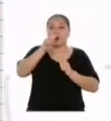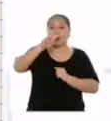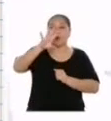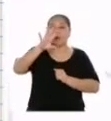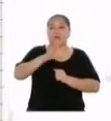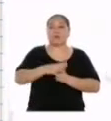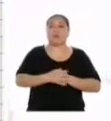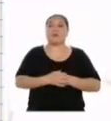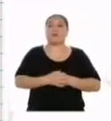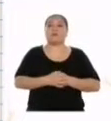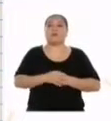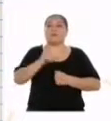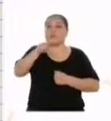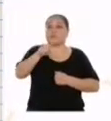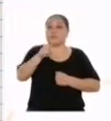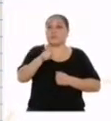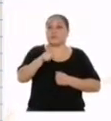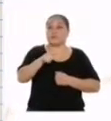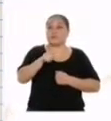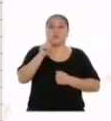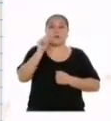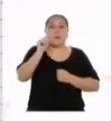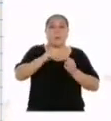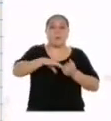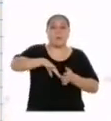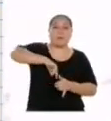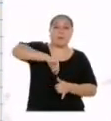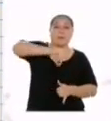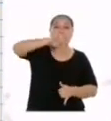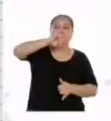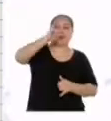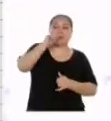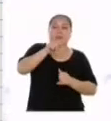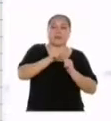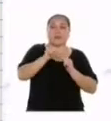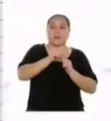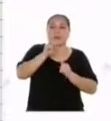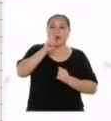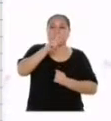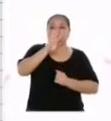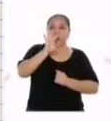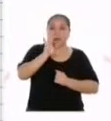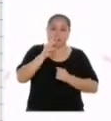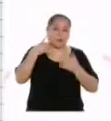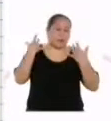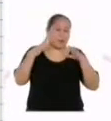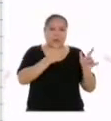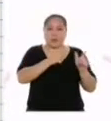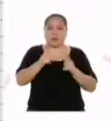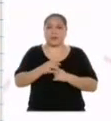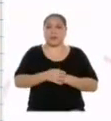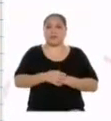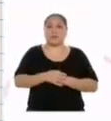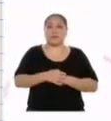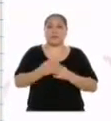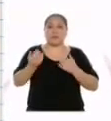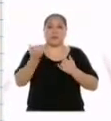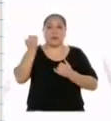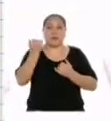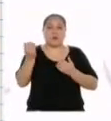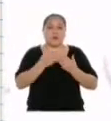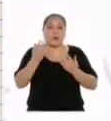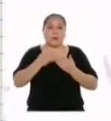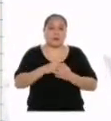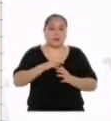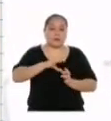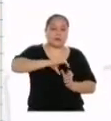Entonces, bastará con que hagamos un poco mayor ese valor. Con 27 bastará. Para facilitar el dibujo, consideremos